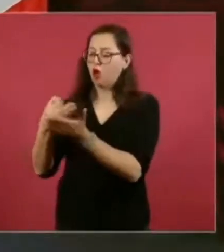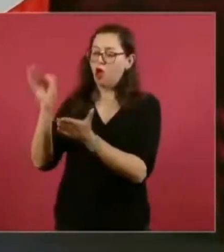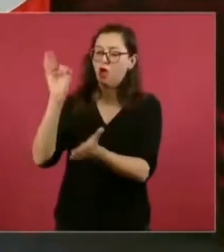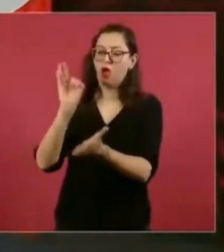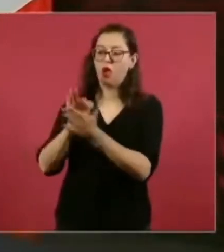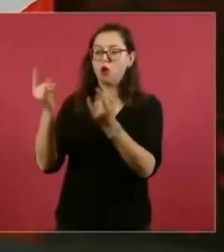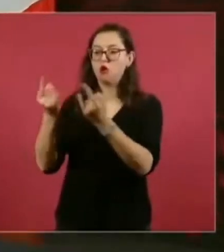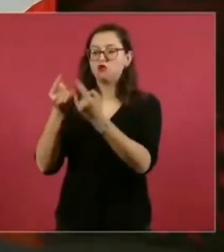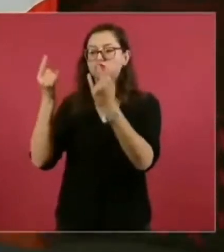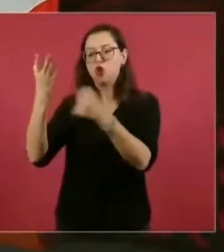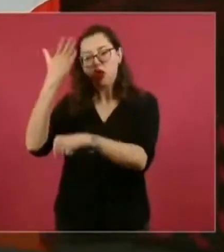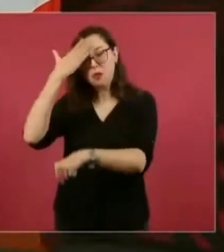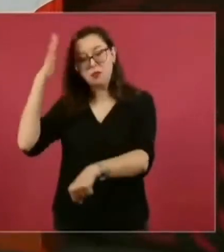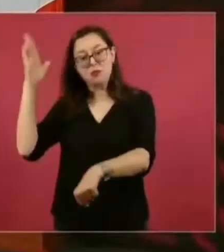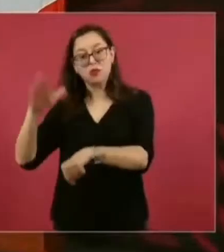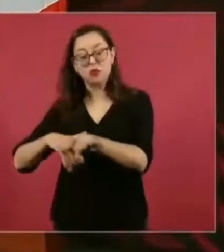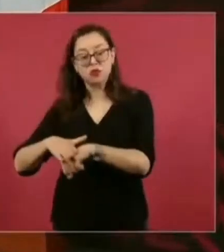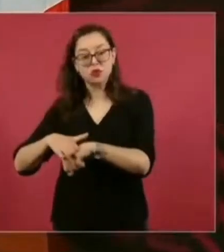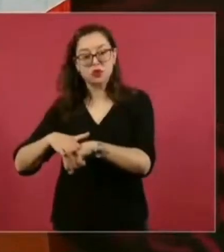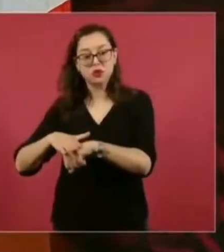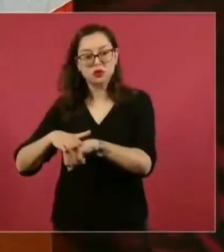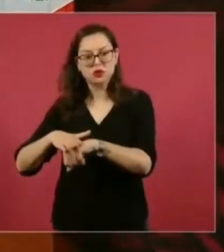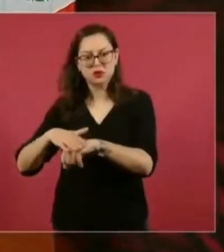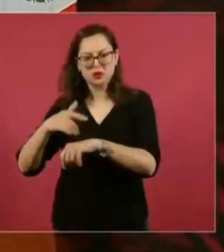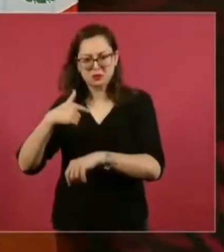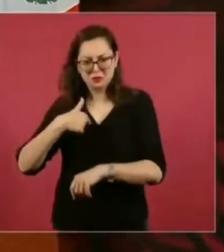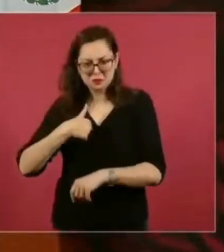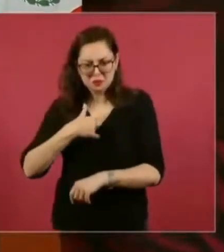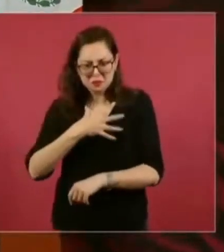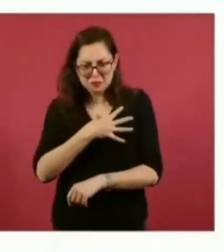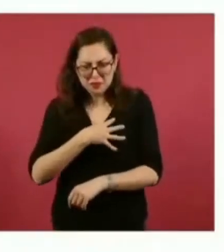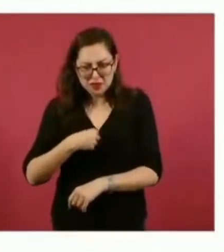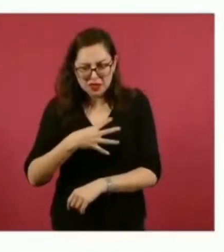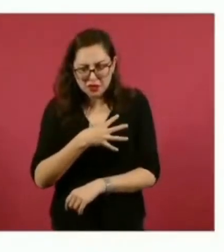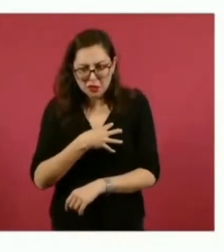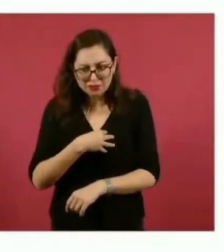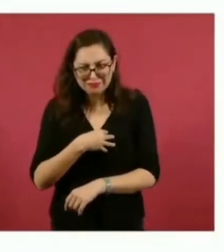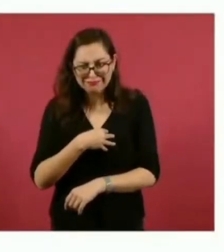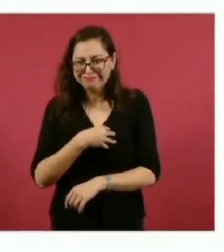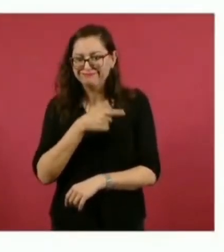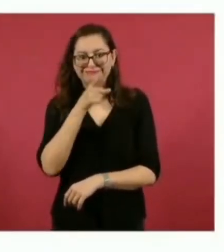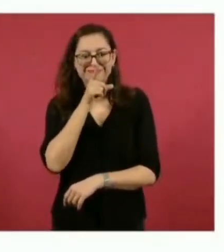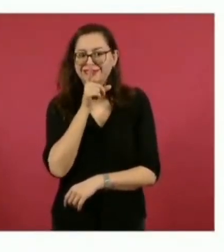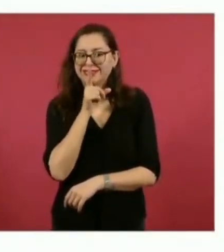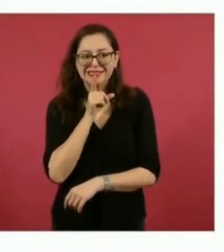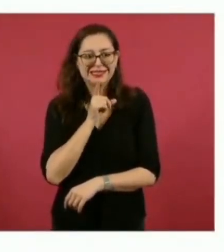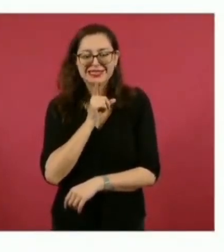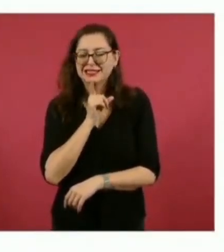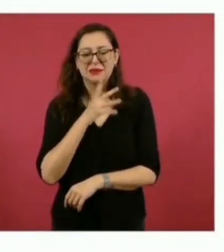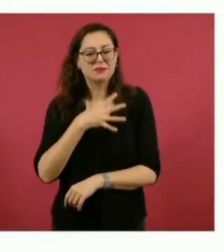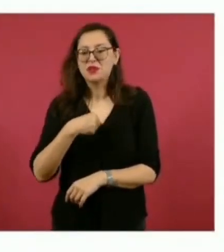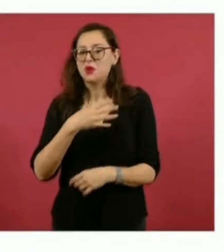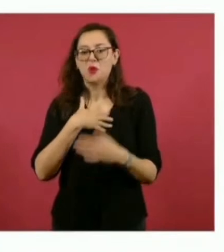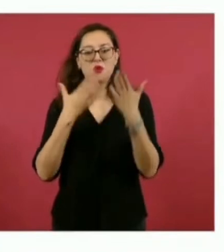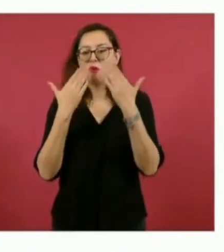Recient es… Mi hijo no tiene cuenta de DIY,